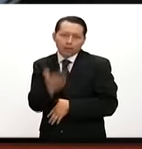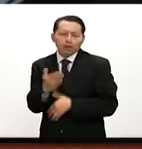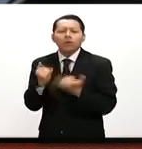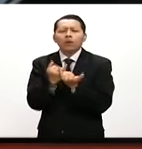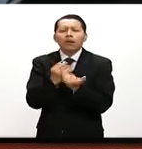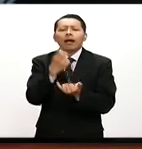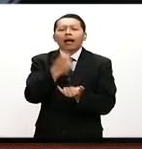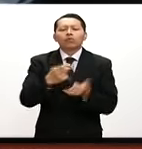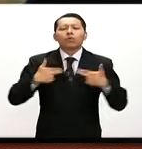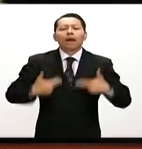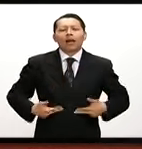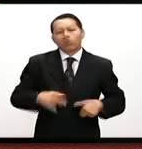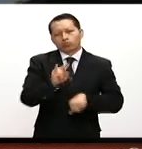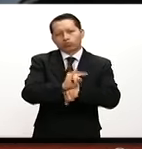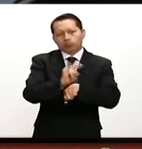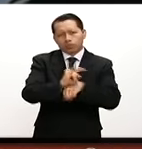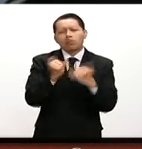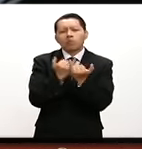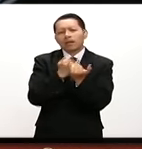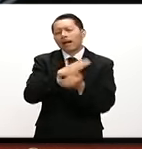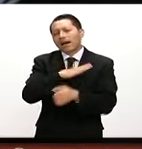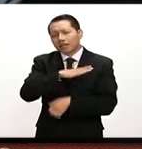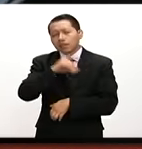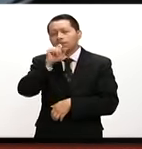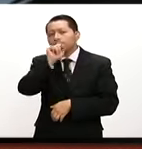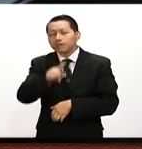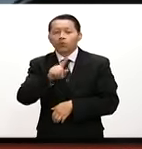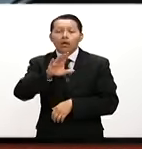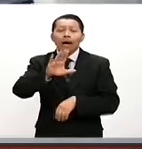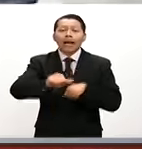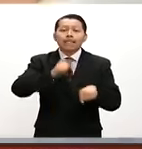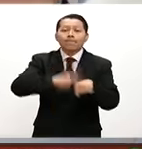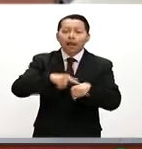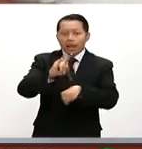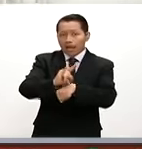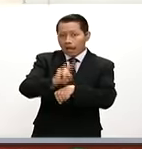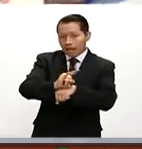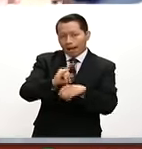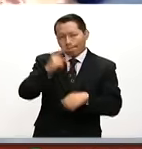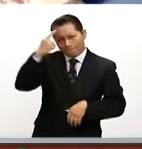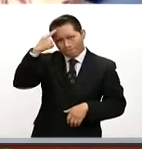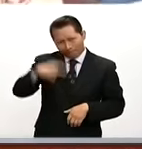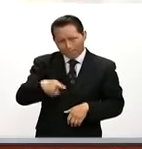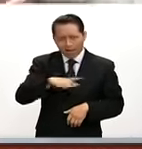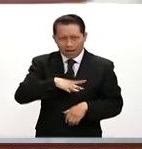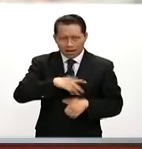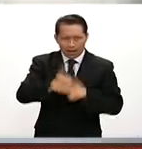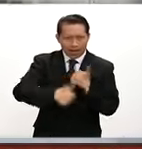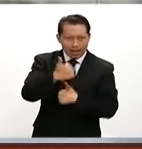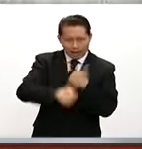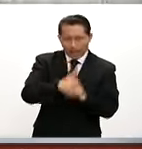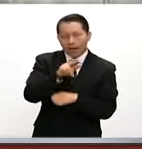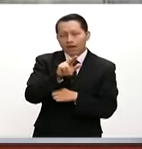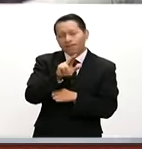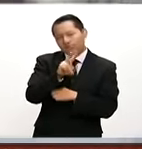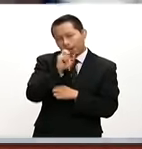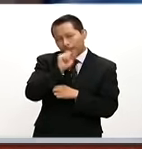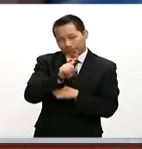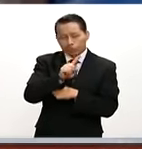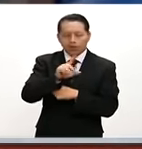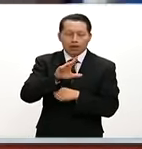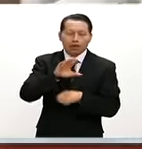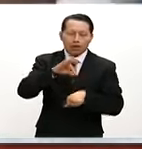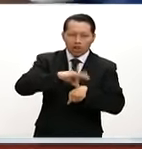también con simuladores veterinarios, simuladores animales para la carrera de veterinario. ¿Cómo se está